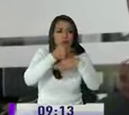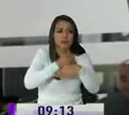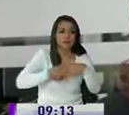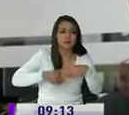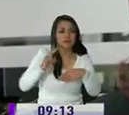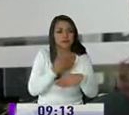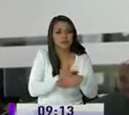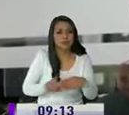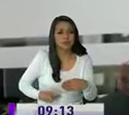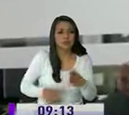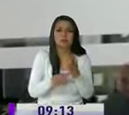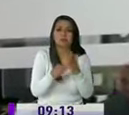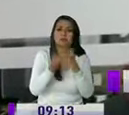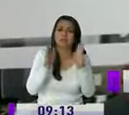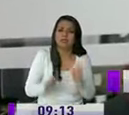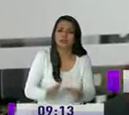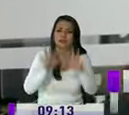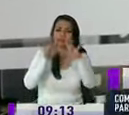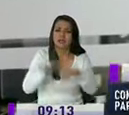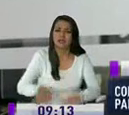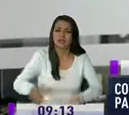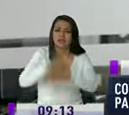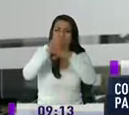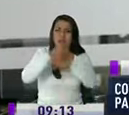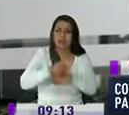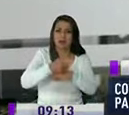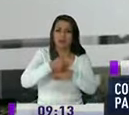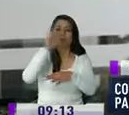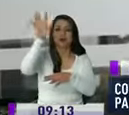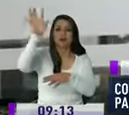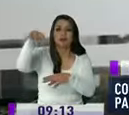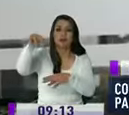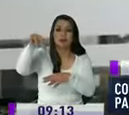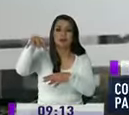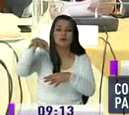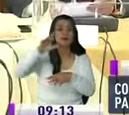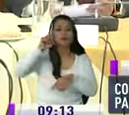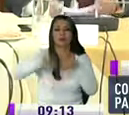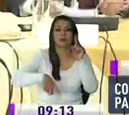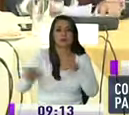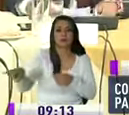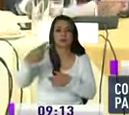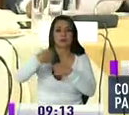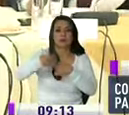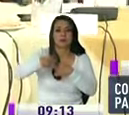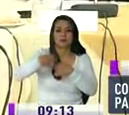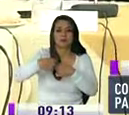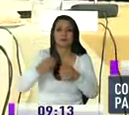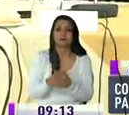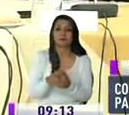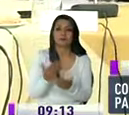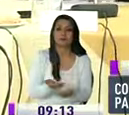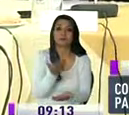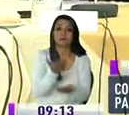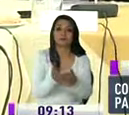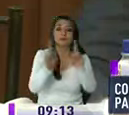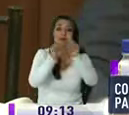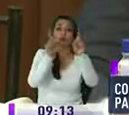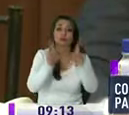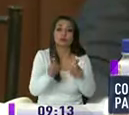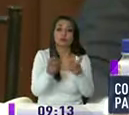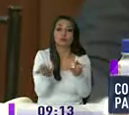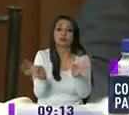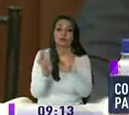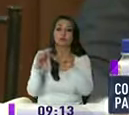también de quienes estén ostentando niveles jerárquicos superiores a nivel del ejecutivo Estas propuestas serán elevadas a consulta en las bancadas